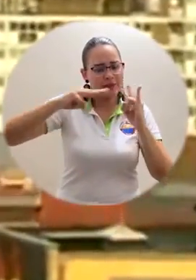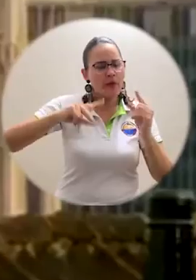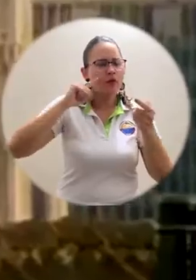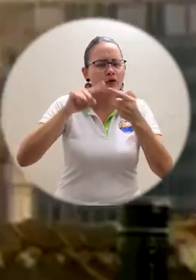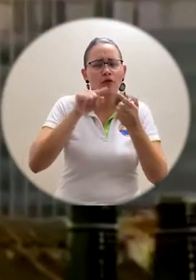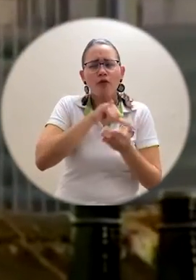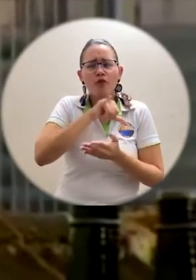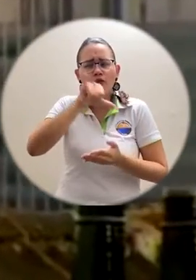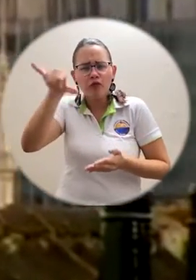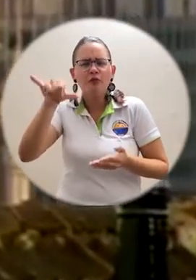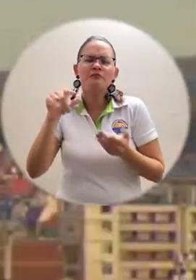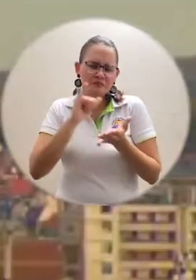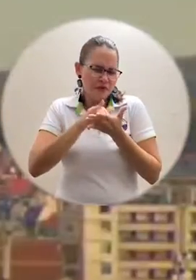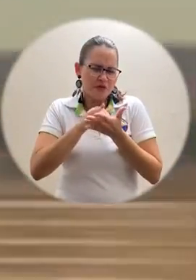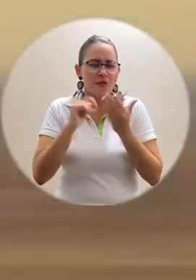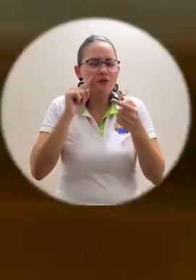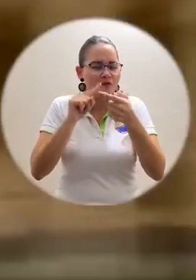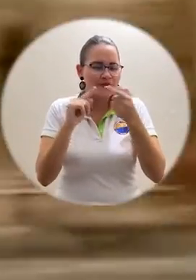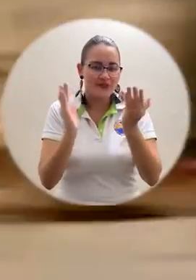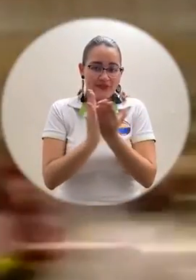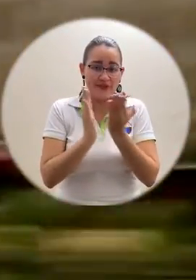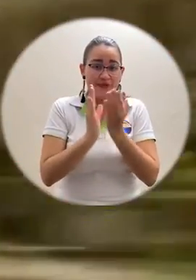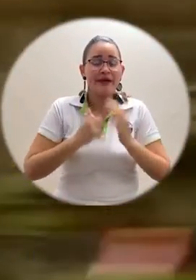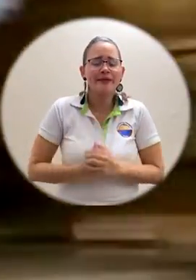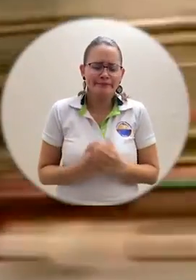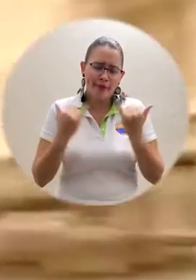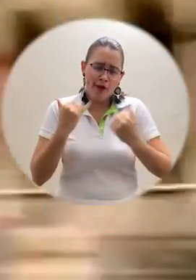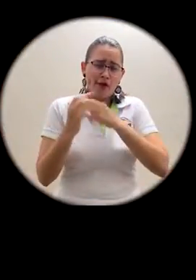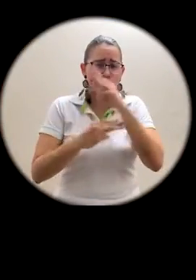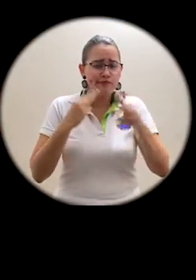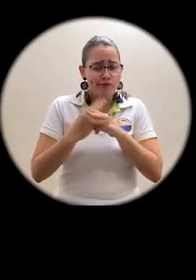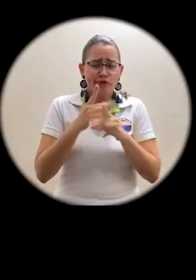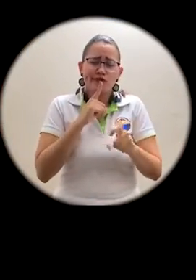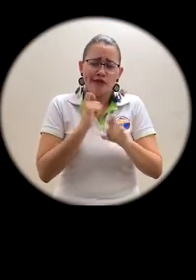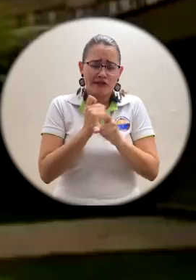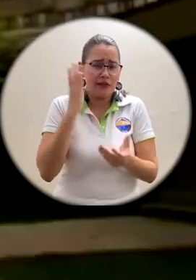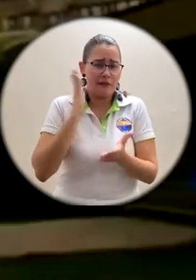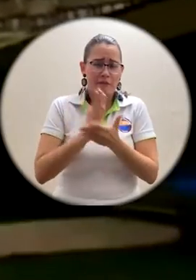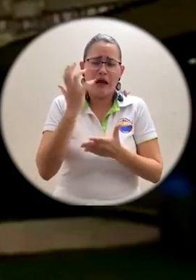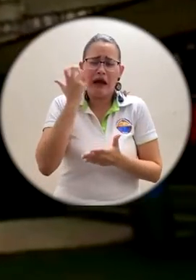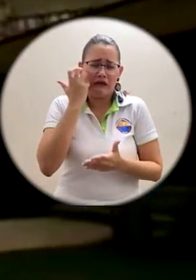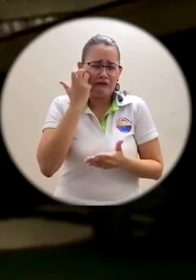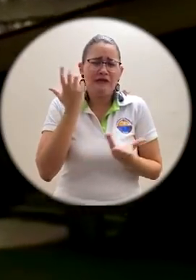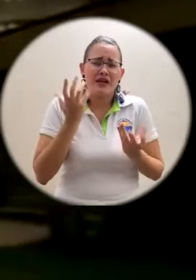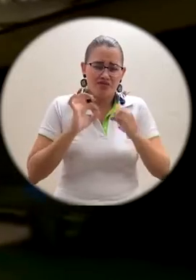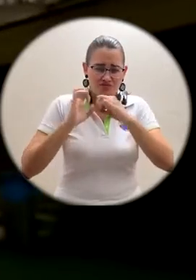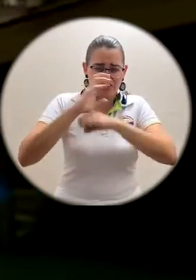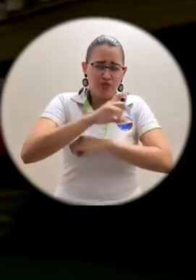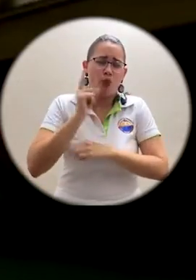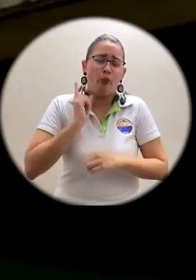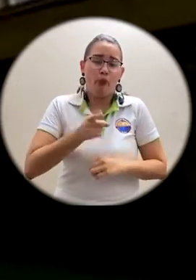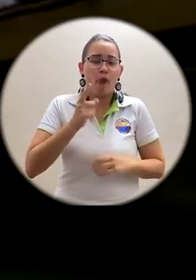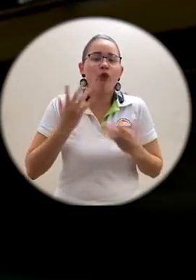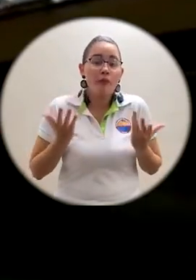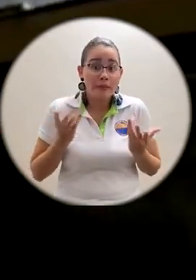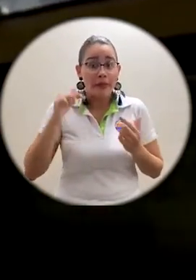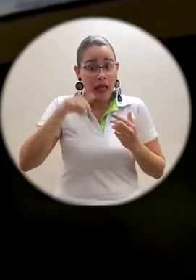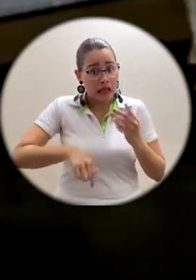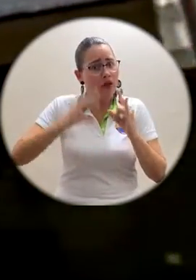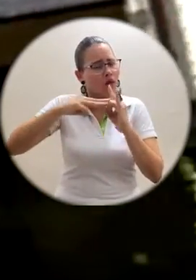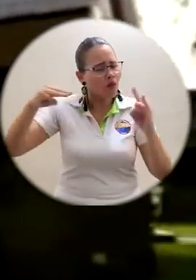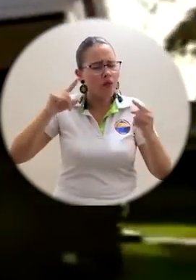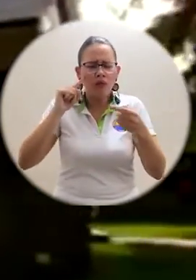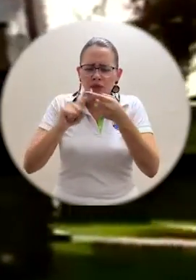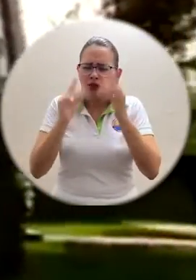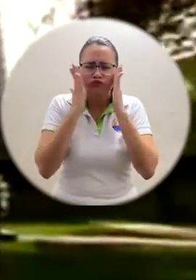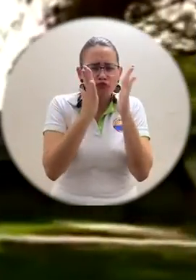estudiantes del Alma Mater viajan al exterior con el mismo propósito. En el marco de la coyuntura mundial, debido a la pandemia de COVID-19, la institución ha